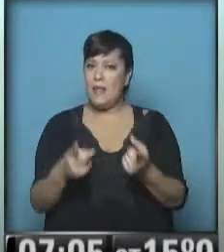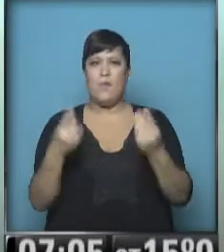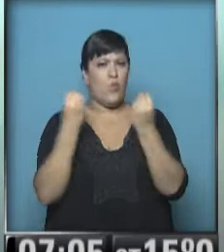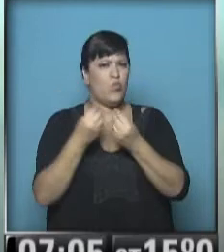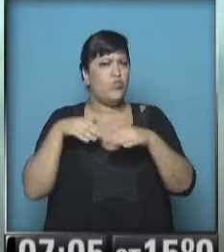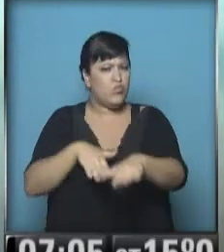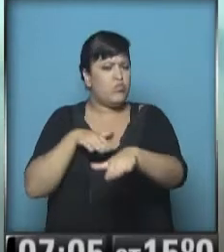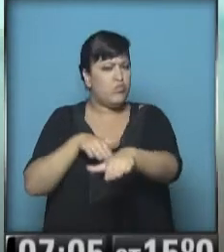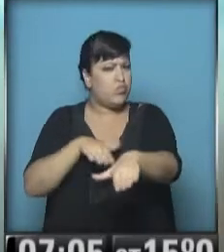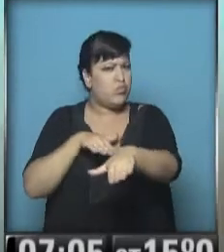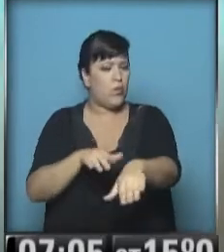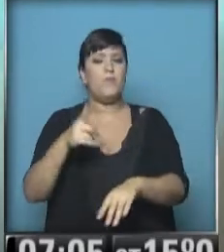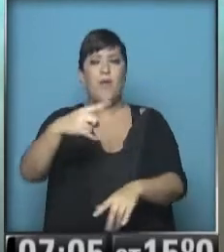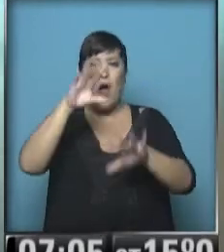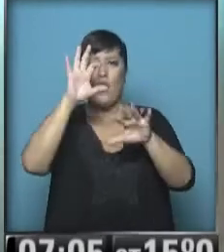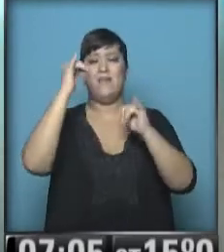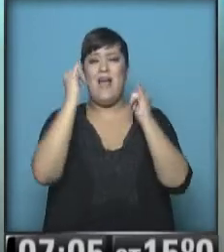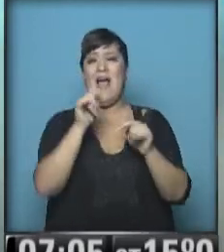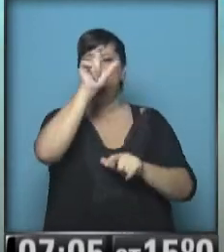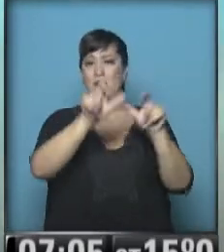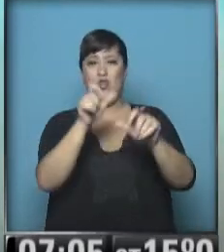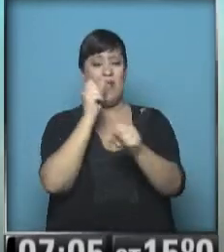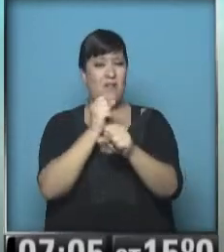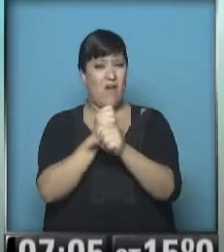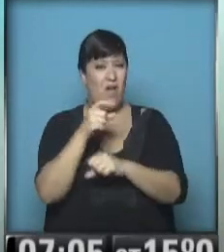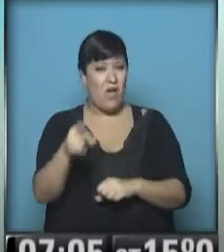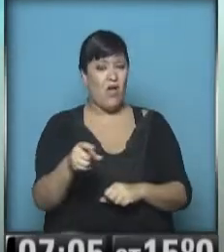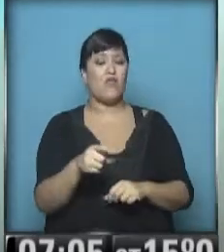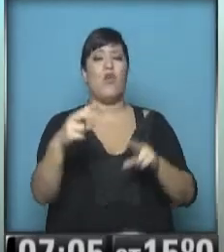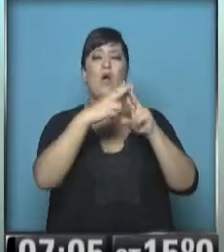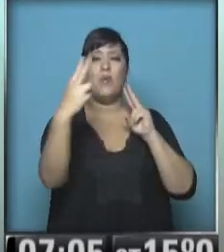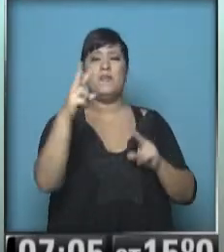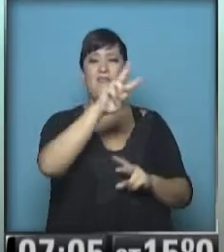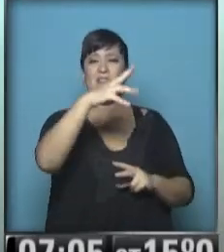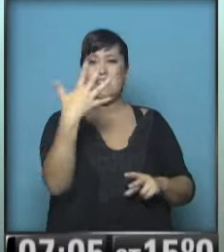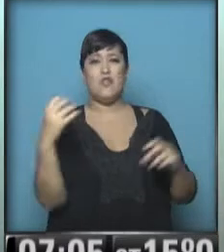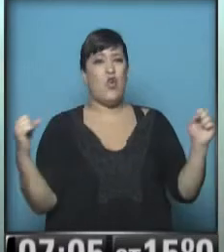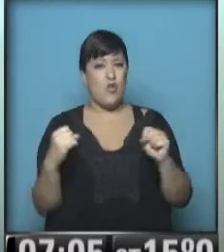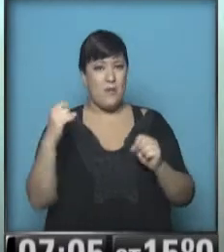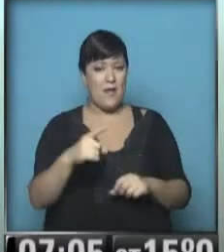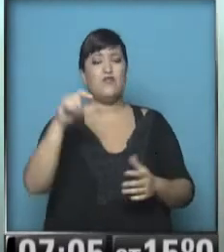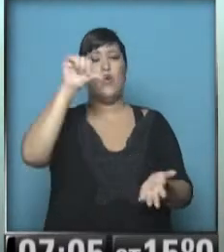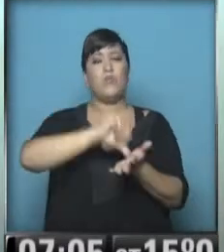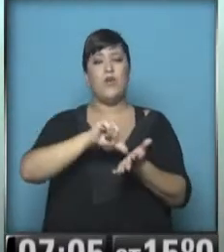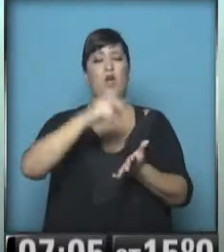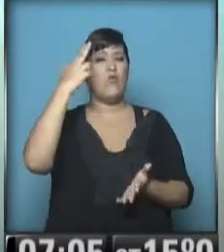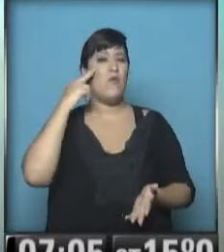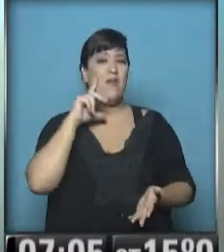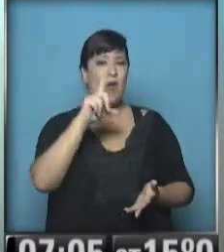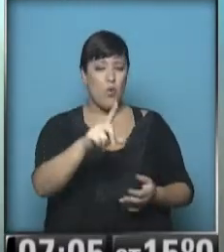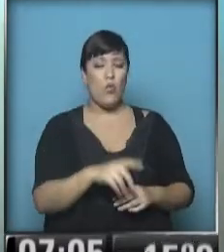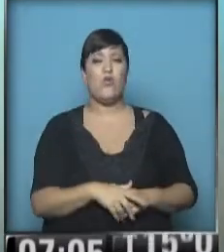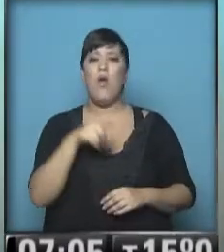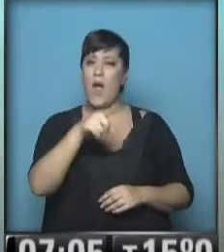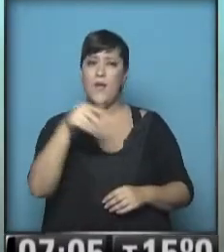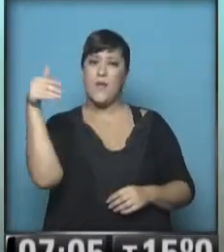caudal esta autopista. Recuerden las obras que se están dando, se están realizando en la autopista 25 de Mayo a la altura de 9 de Julio. Esto